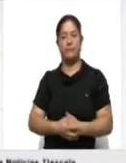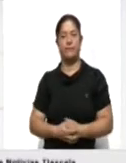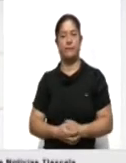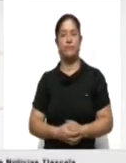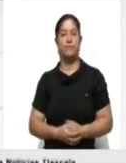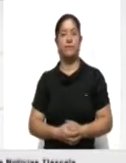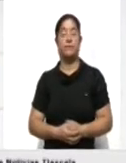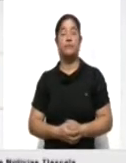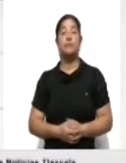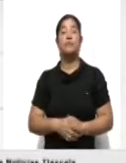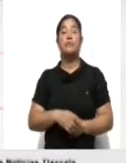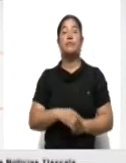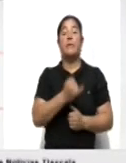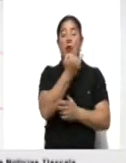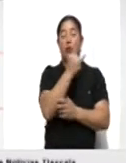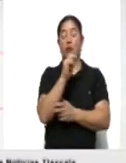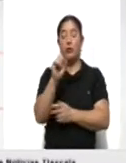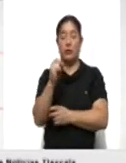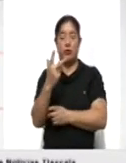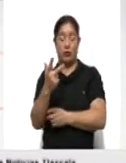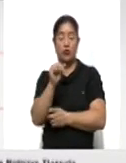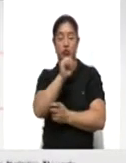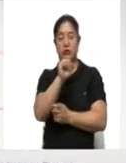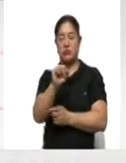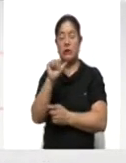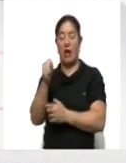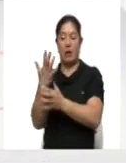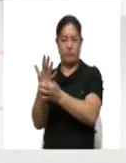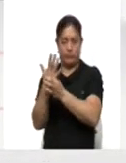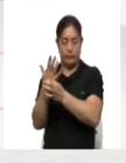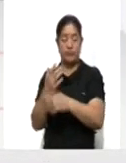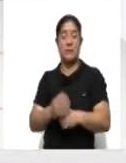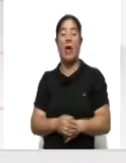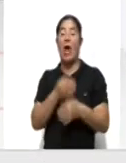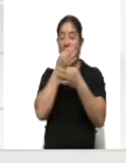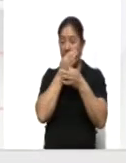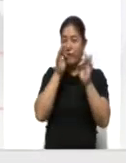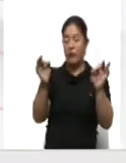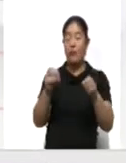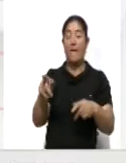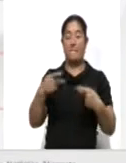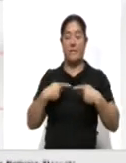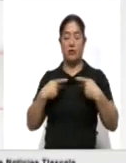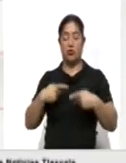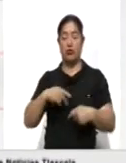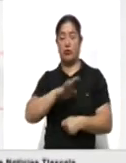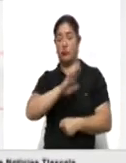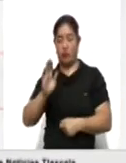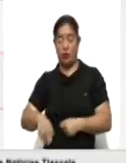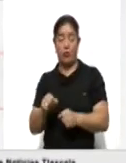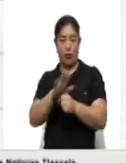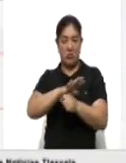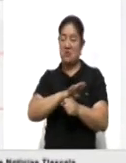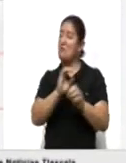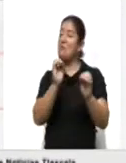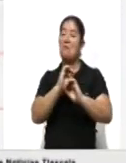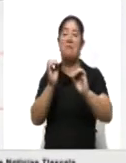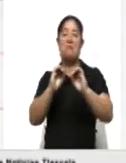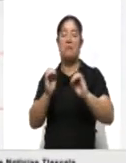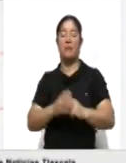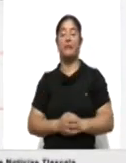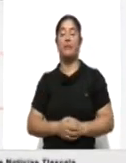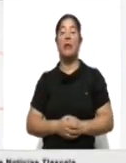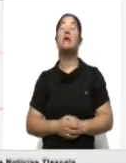De acuerdo con el reporte del 28 de junio, la Secretaría de Salud del Estado dio a conocer que no se reportaron defunciones por COVID-19 en la entidad